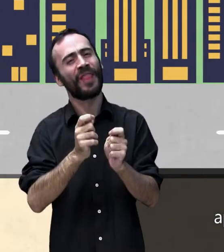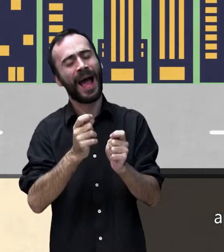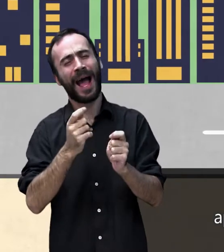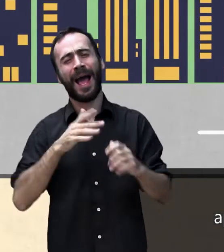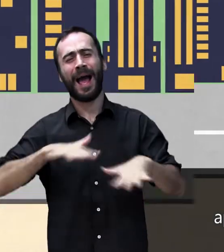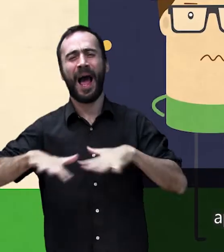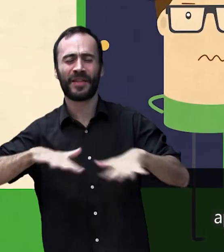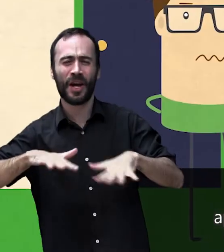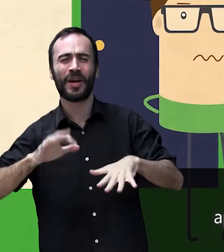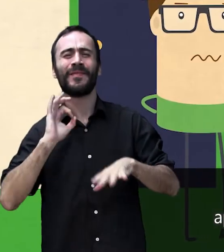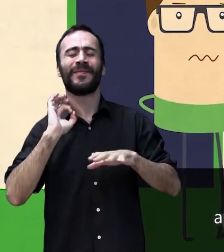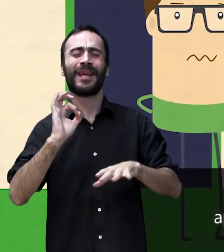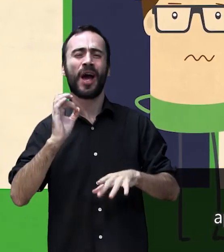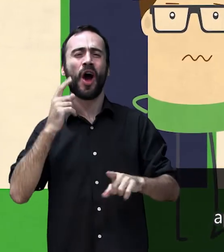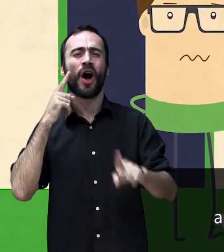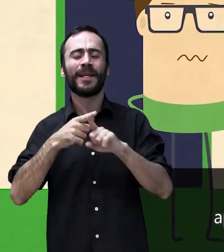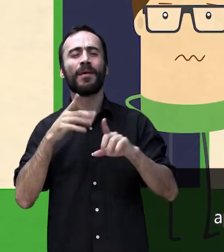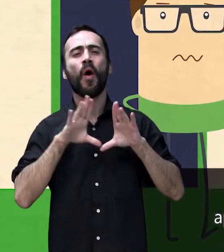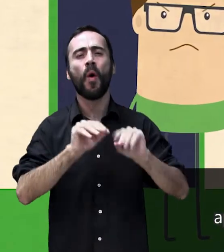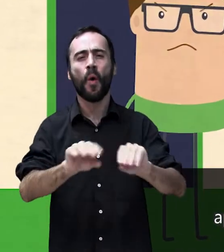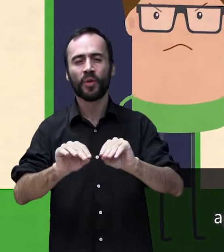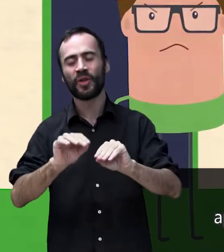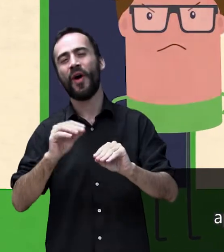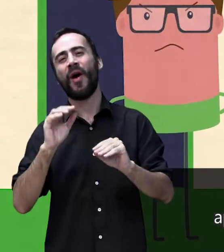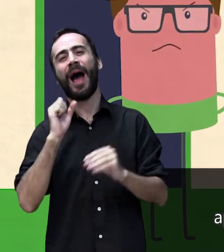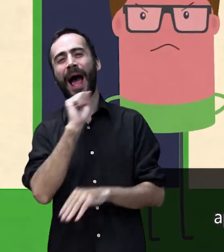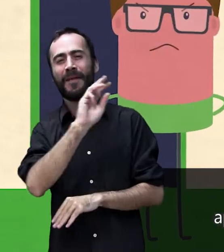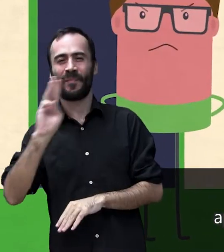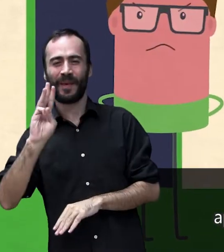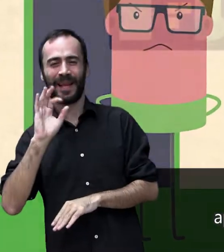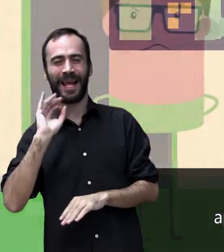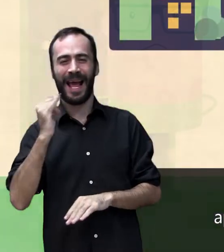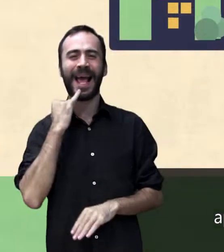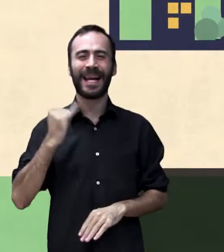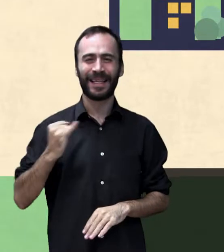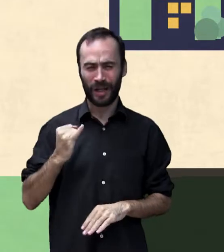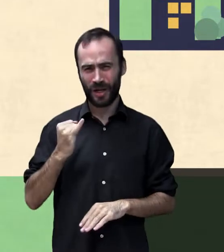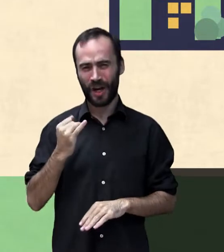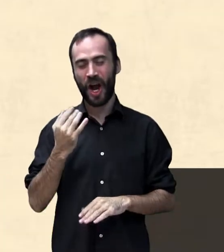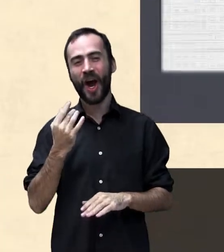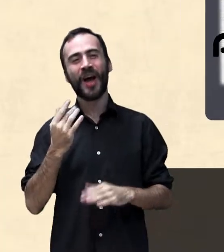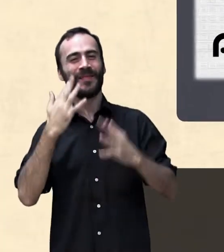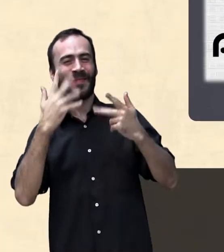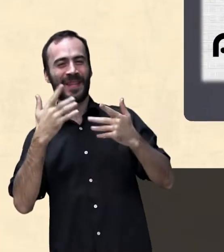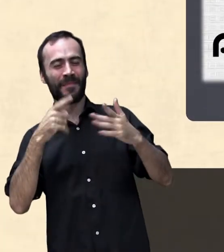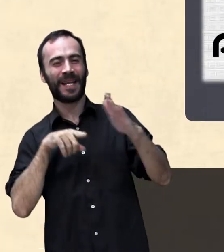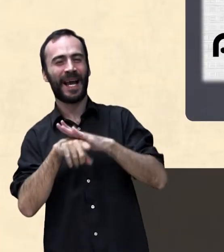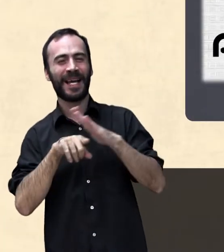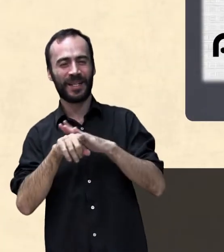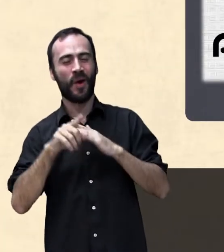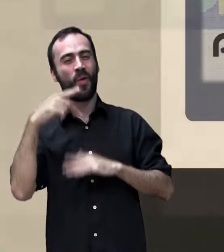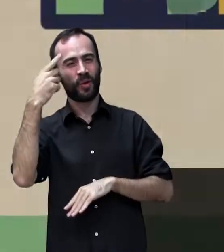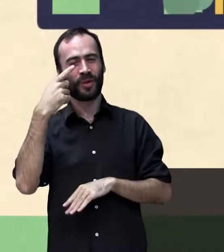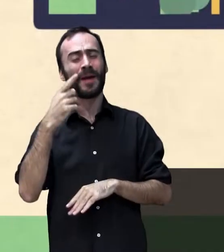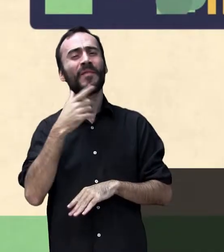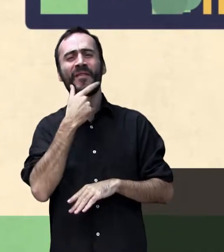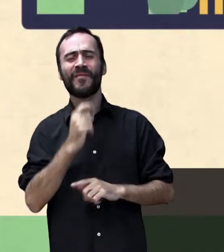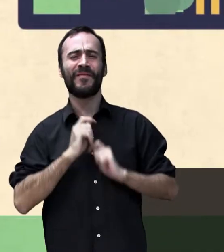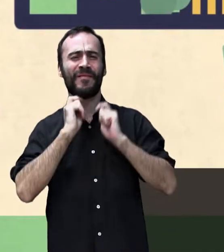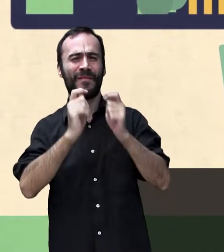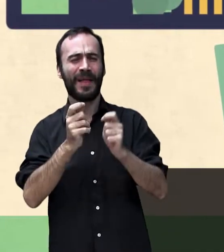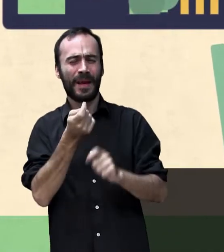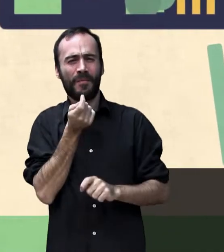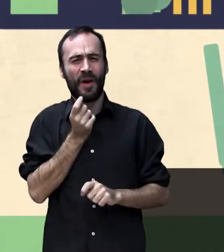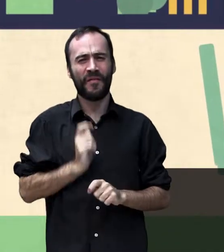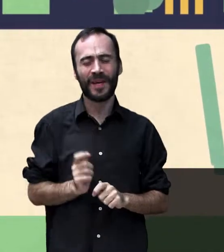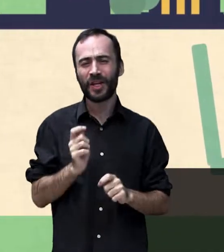mejorar e impulsar el uso de la aplicación electrónica Tramita Patrimonio Cultural, que posibilita a los profesionales gestionar online